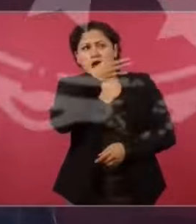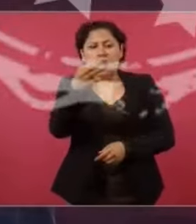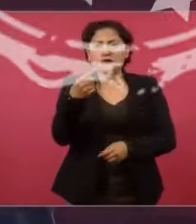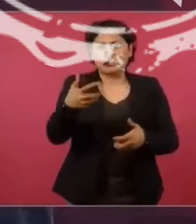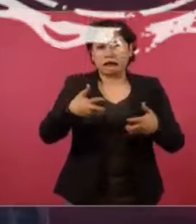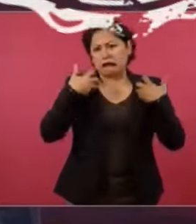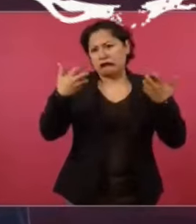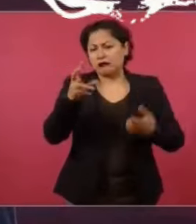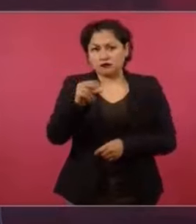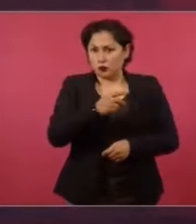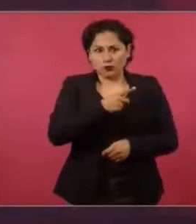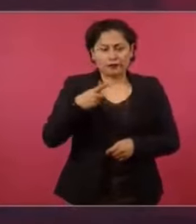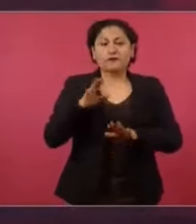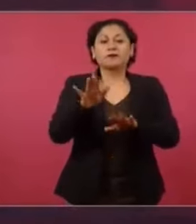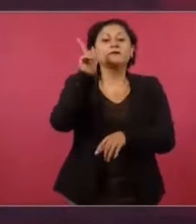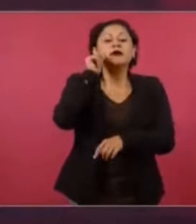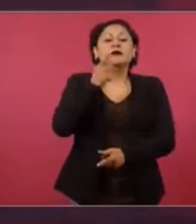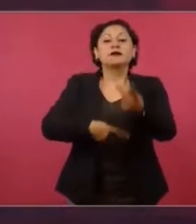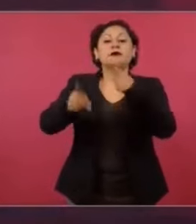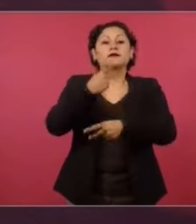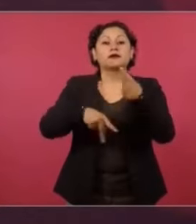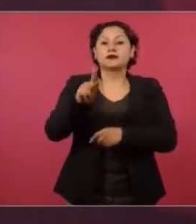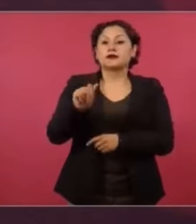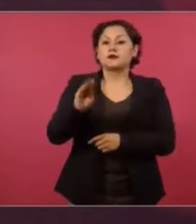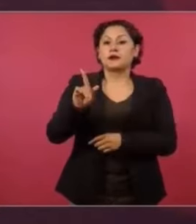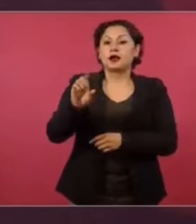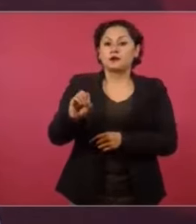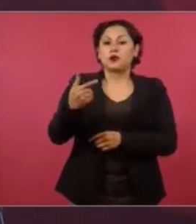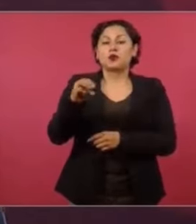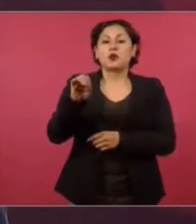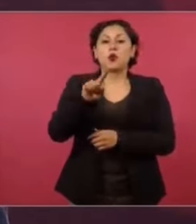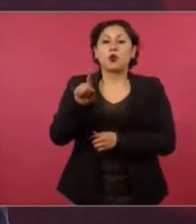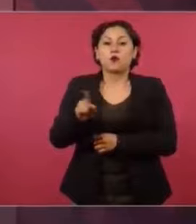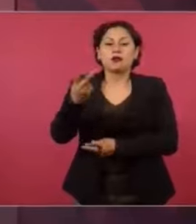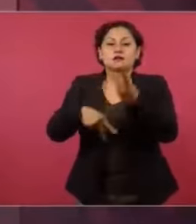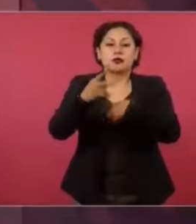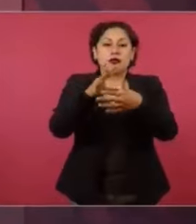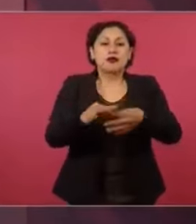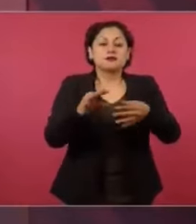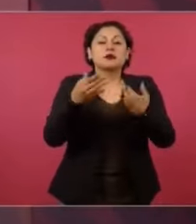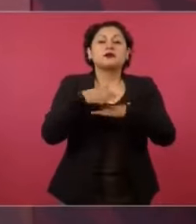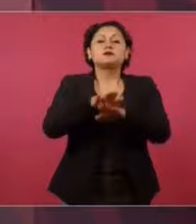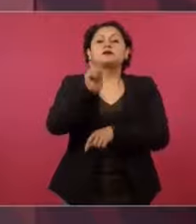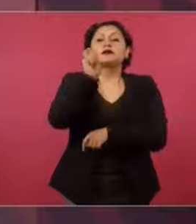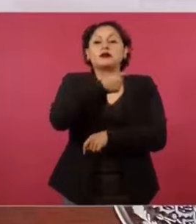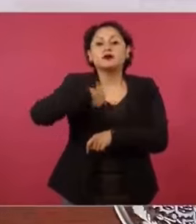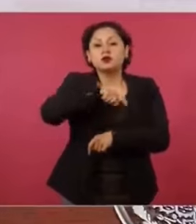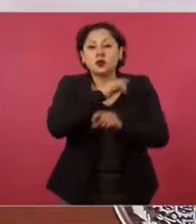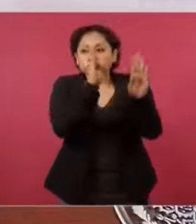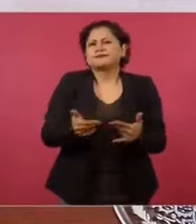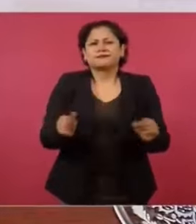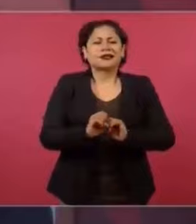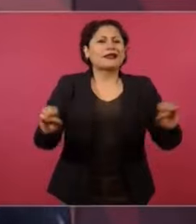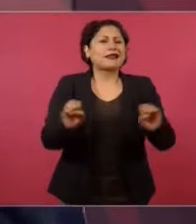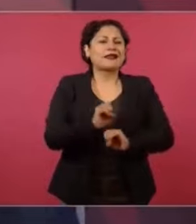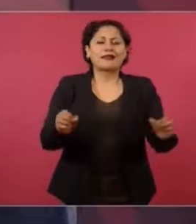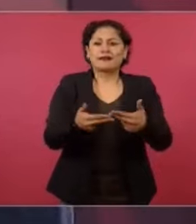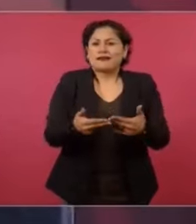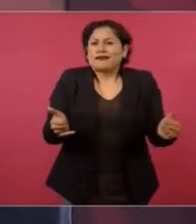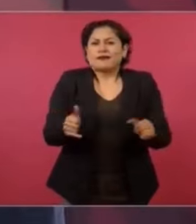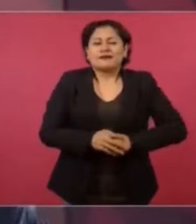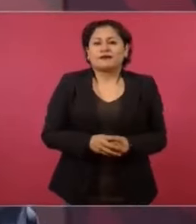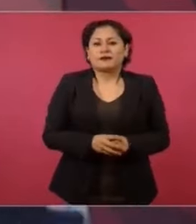Mañana va venir Pablo Gómez y va a hablar de que no estamos investigando a nadie, a nadie,